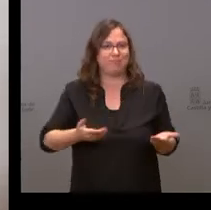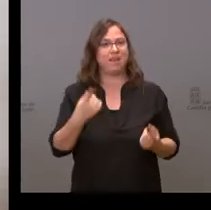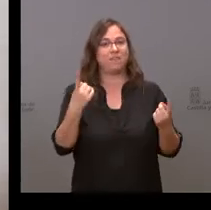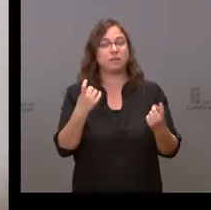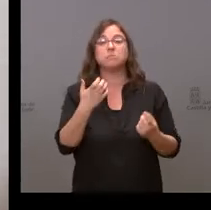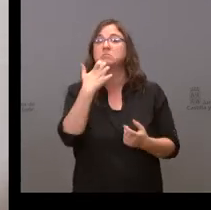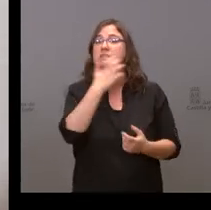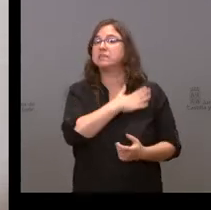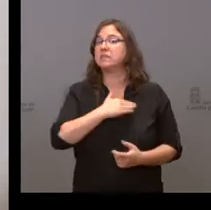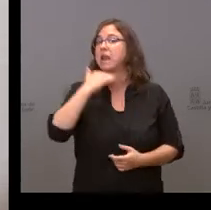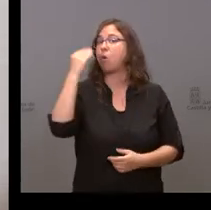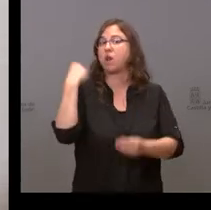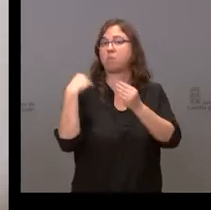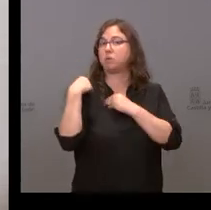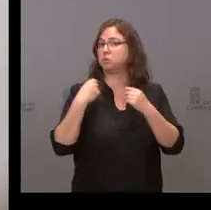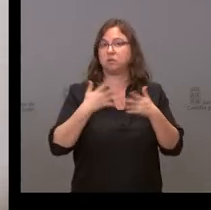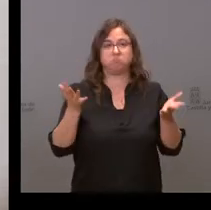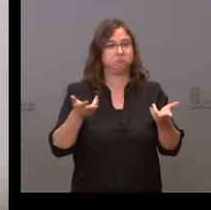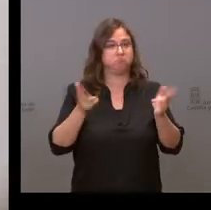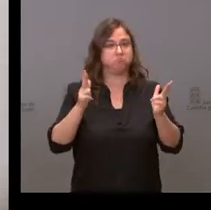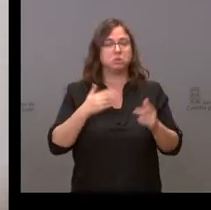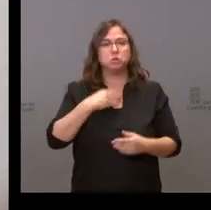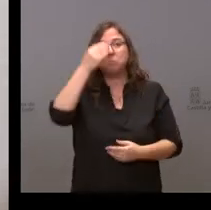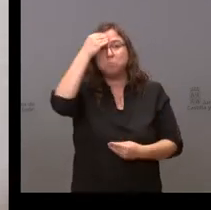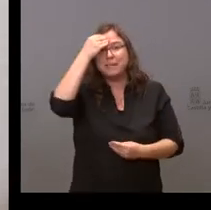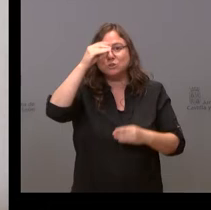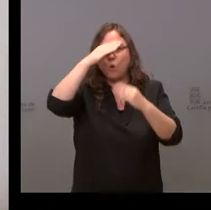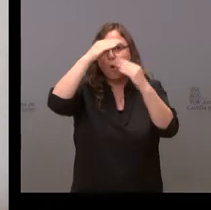quieren realizar preguntas, creo que no me he olvidado nada.